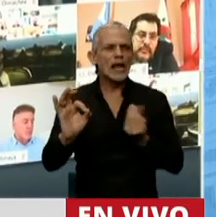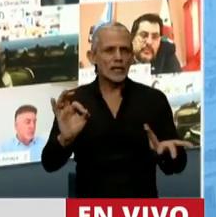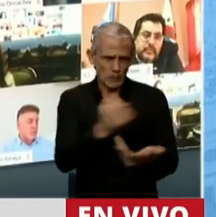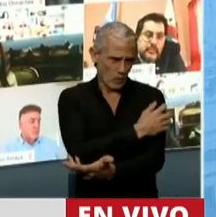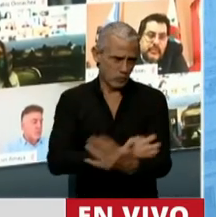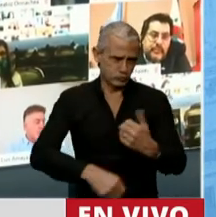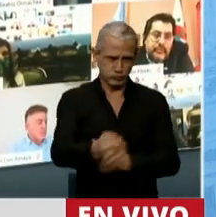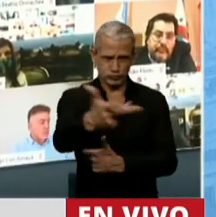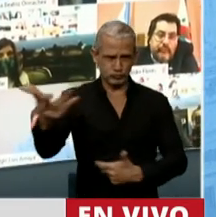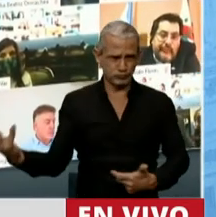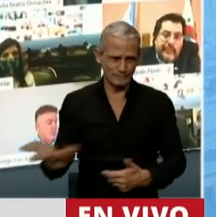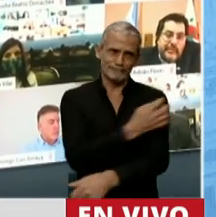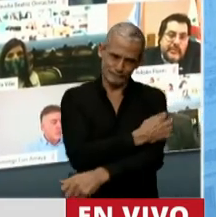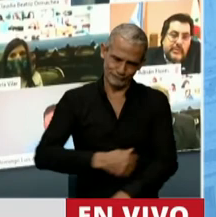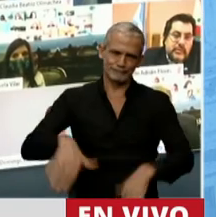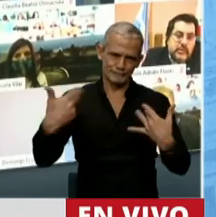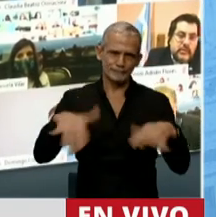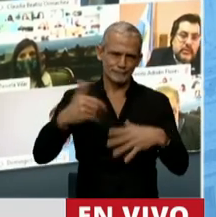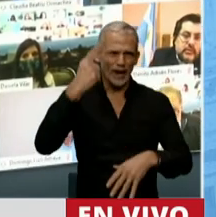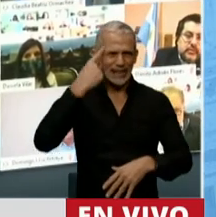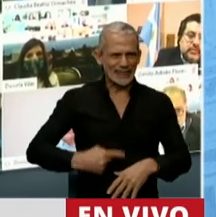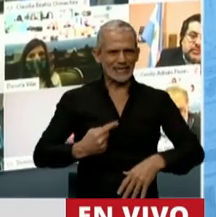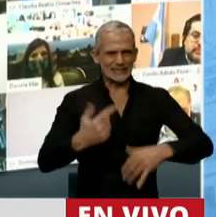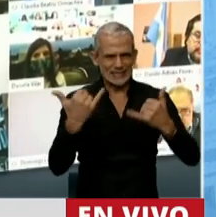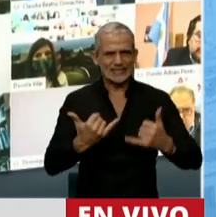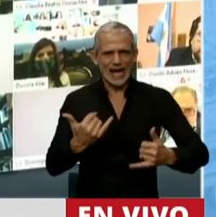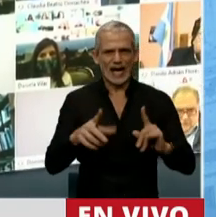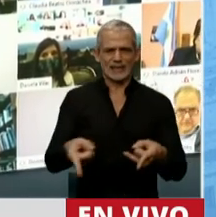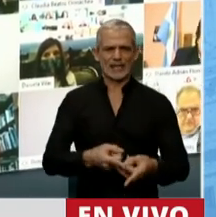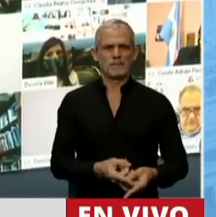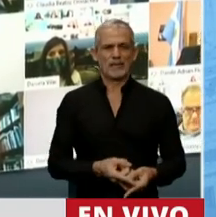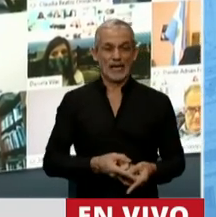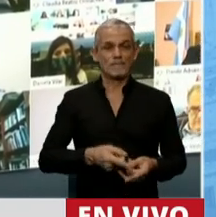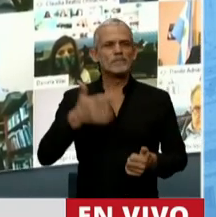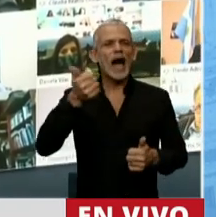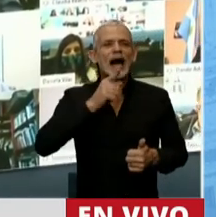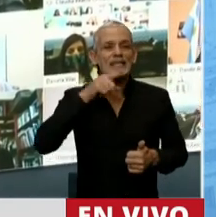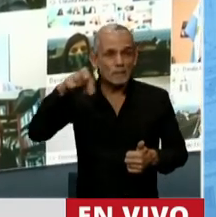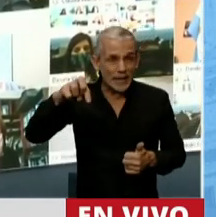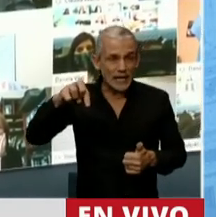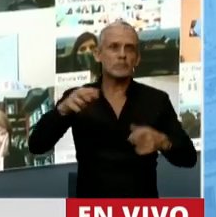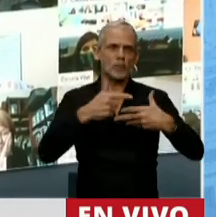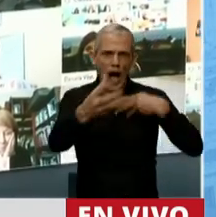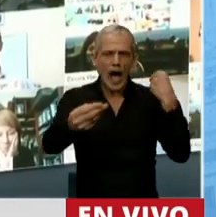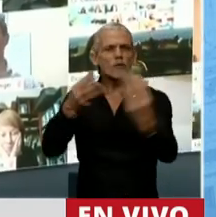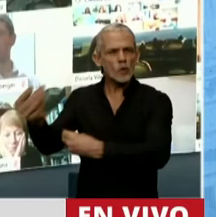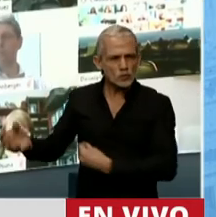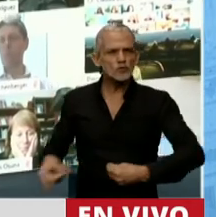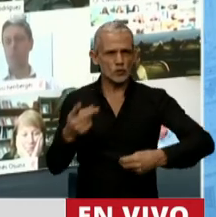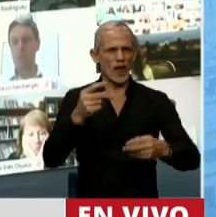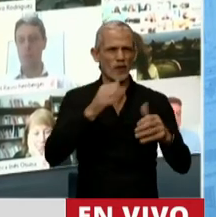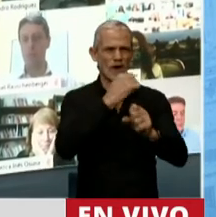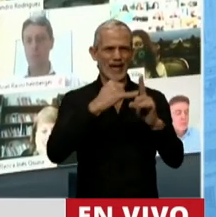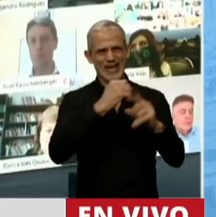pobres, de mucha pobreza y de mucha tristeza. También los ATP que ayudaron muchísimo a las